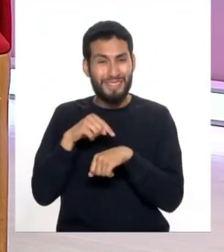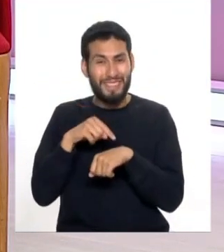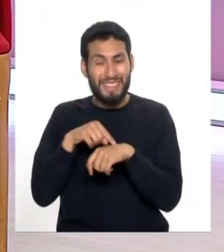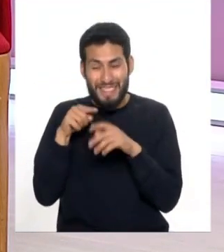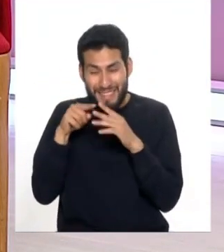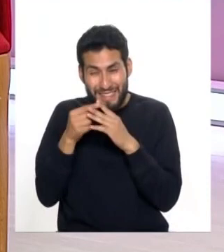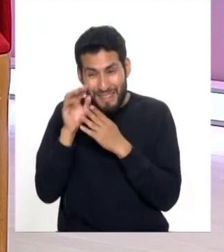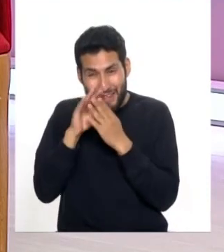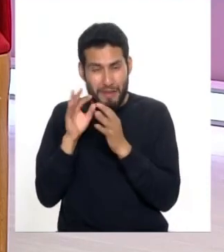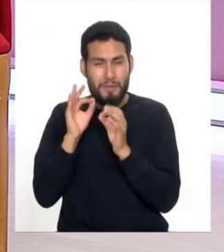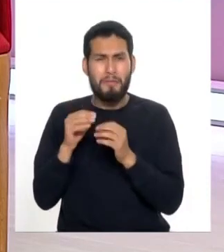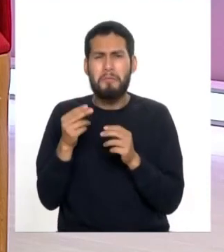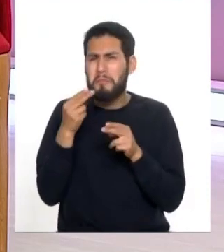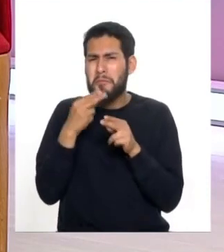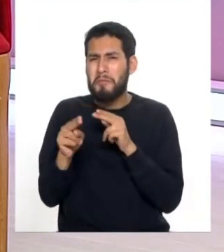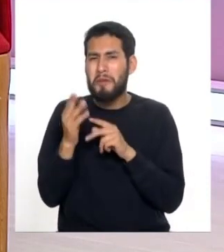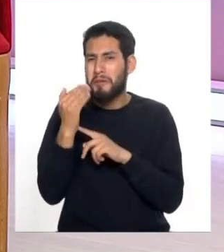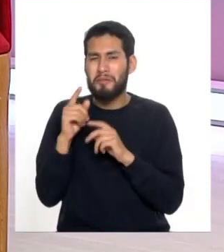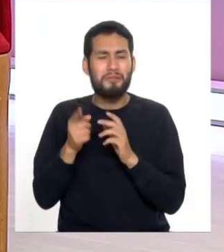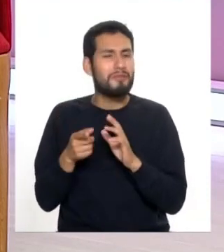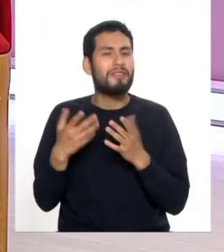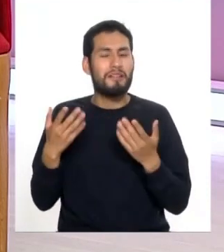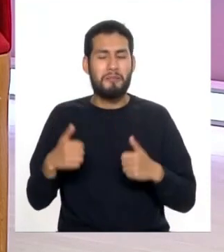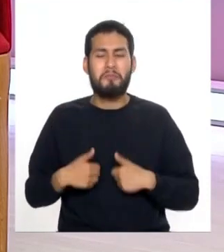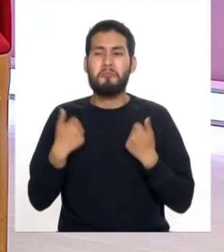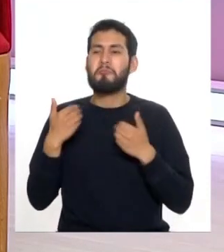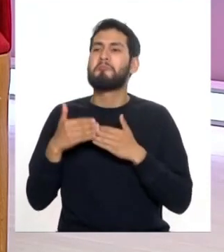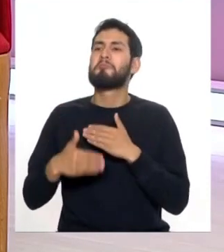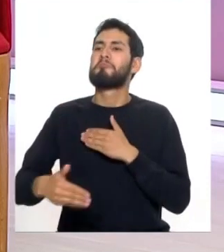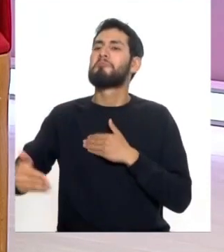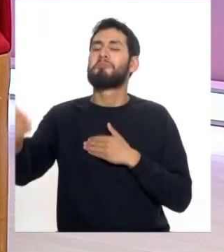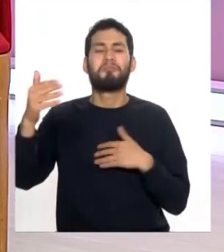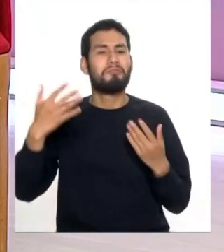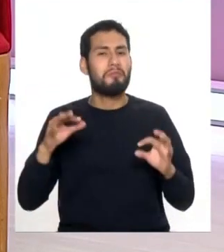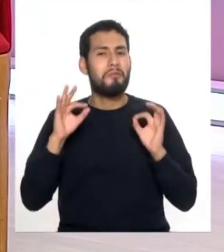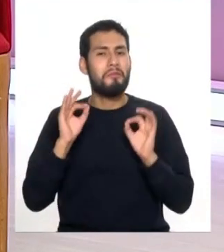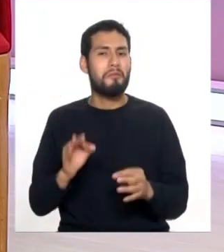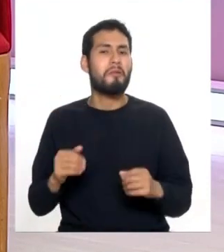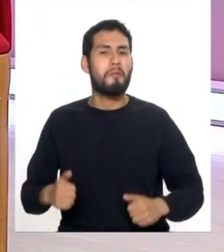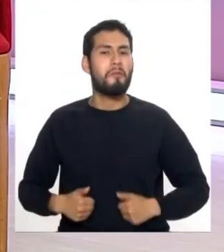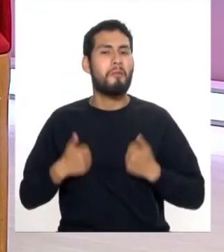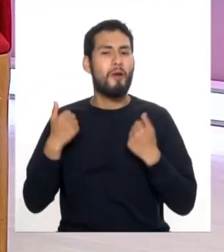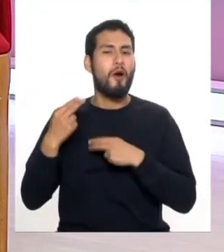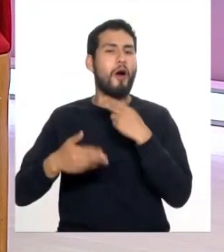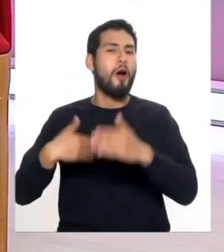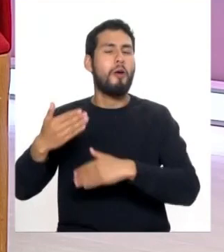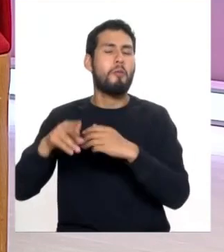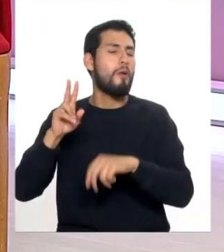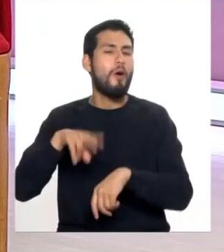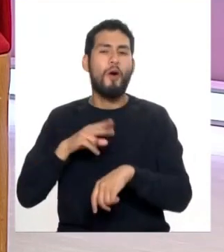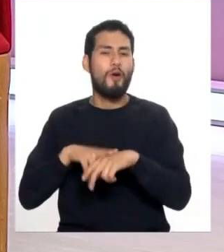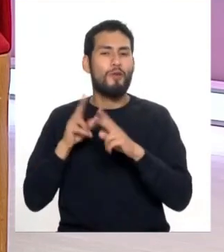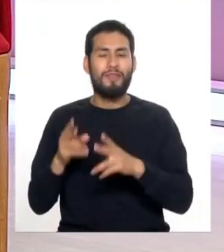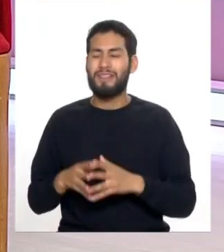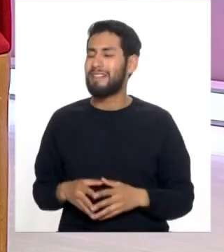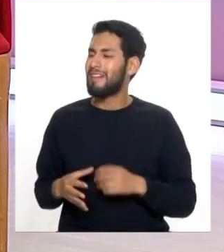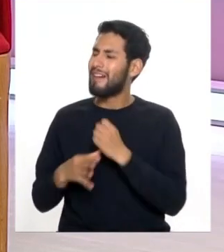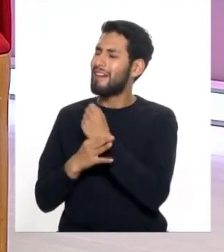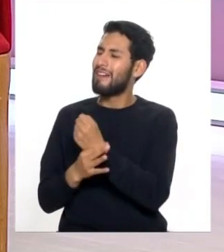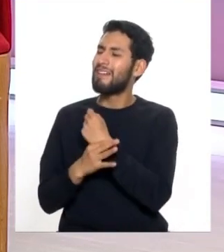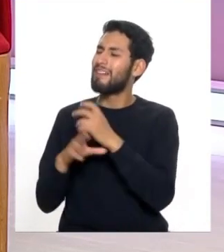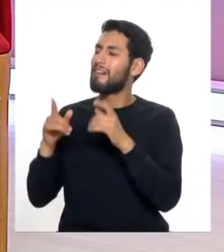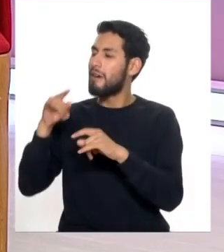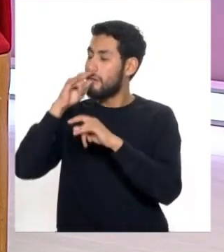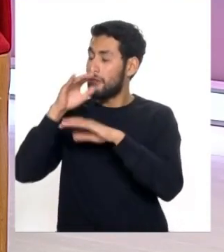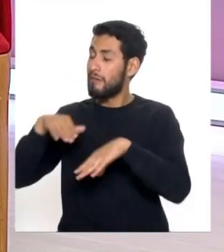inicios ya sabemos que dura minutos y que puedes hacer tu vida después de la cirugía totalmente normal doctora y en cuanto a